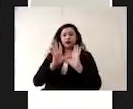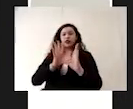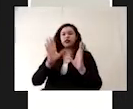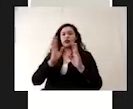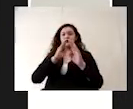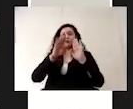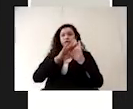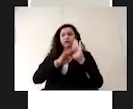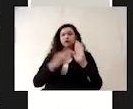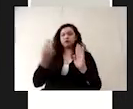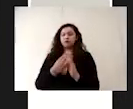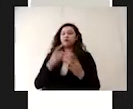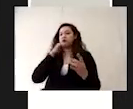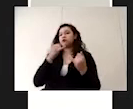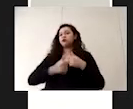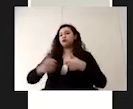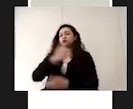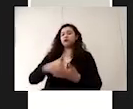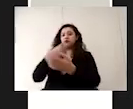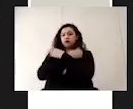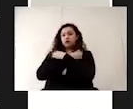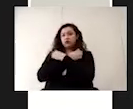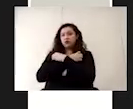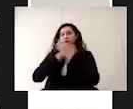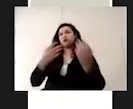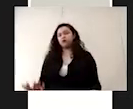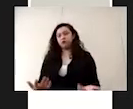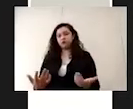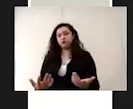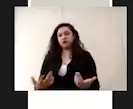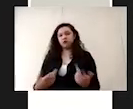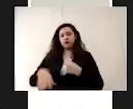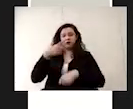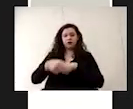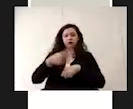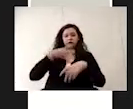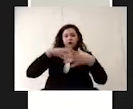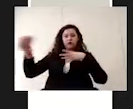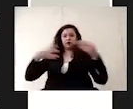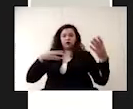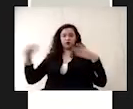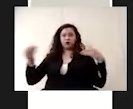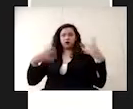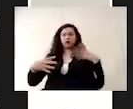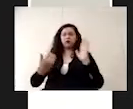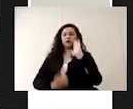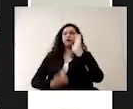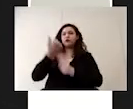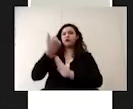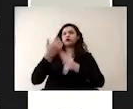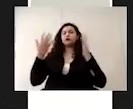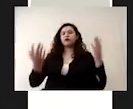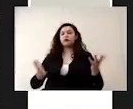Teniendo en cuenta que los centros educativos son lugares en donde el riesgo de contagio es elevado, esto debido a la